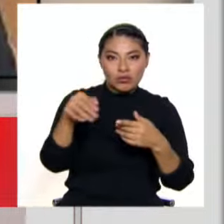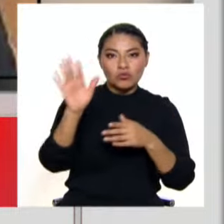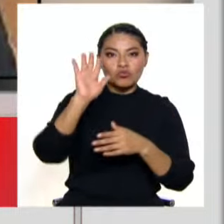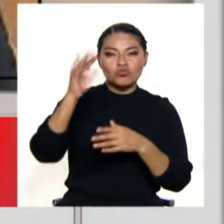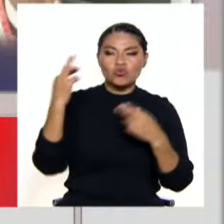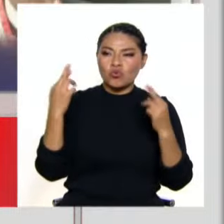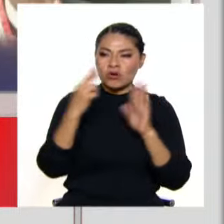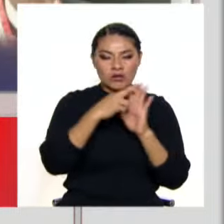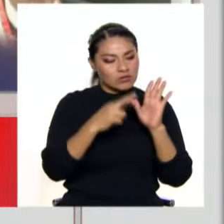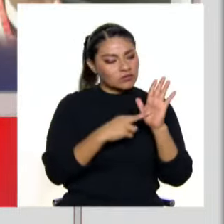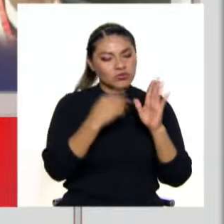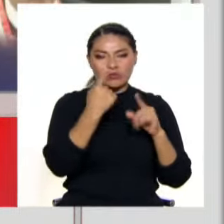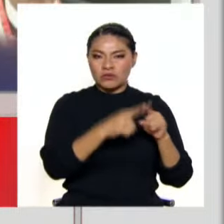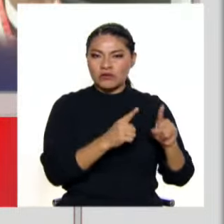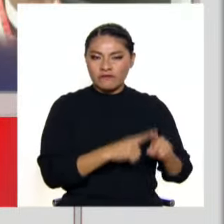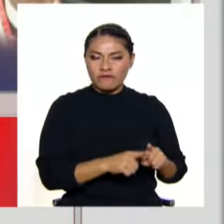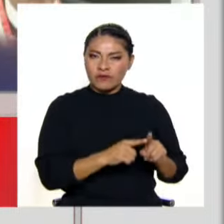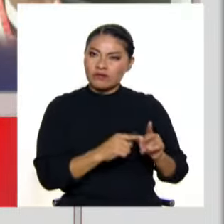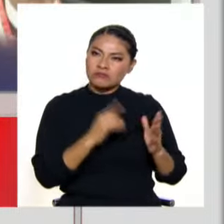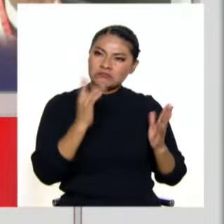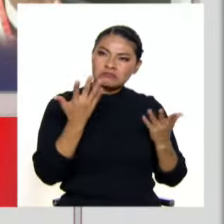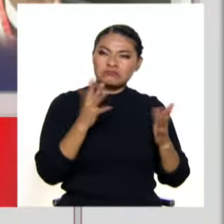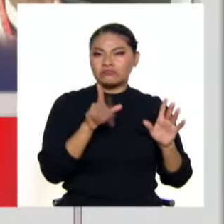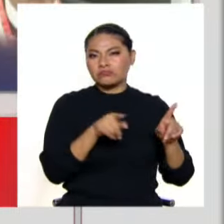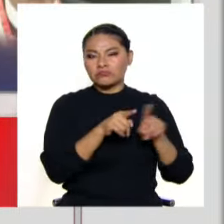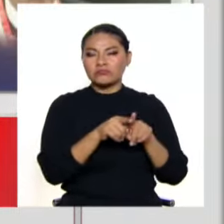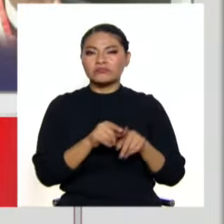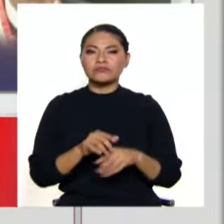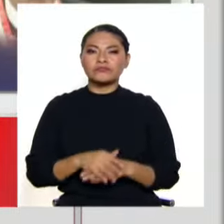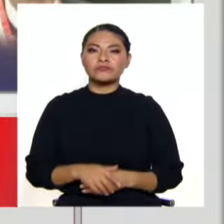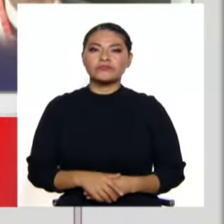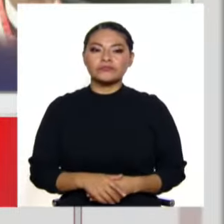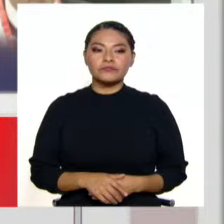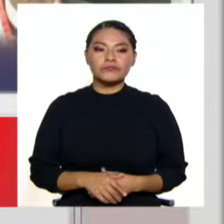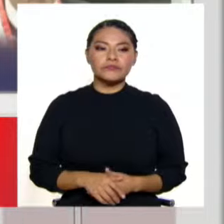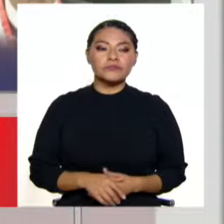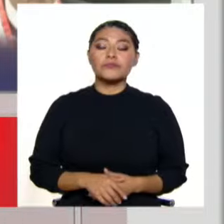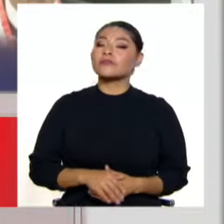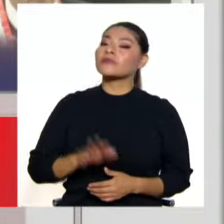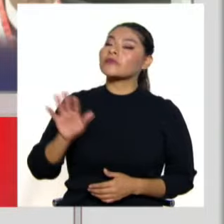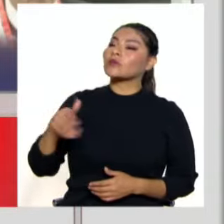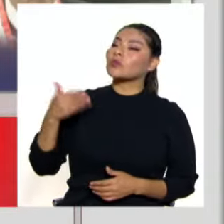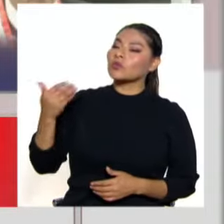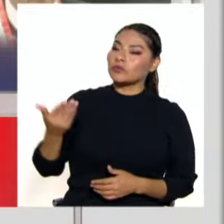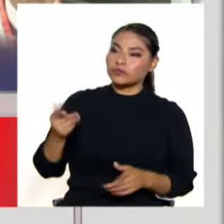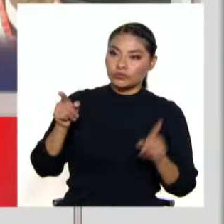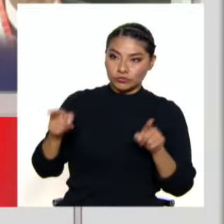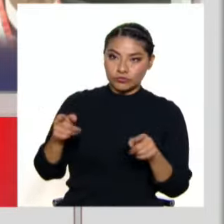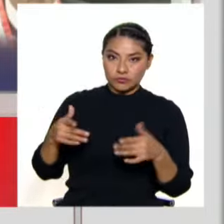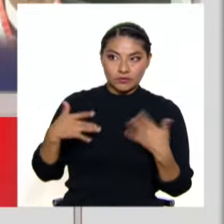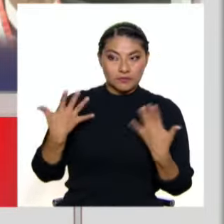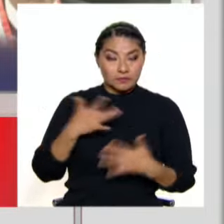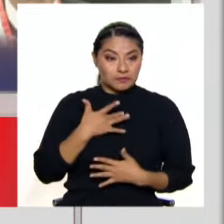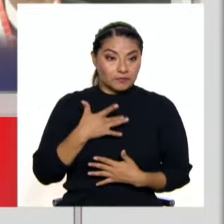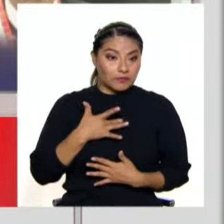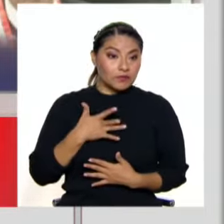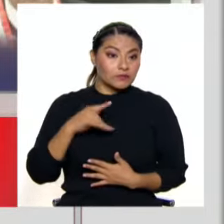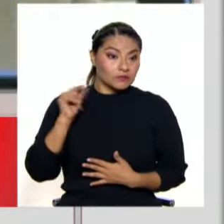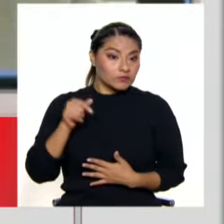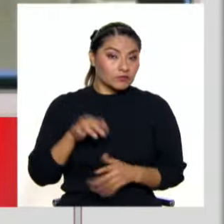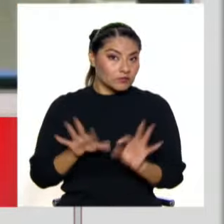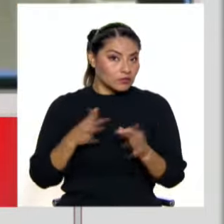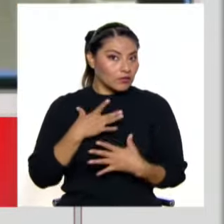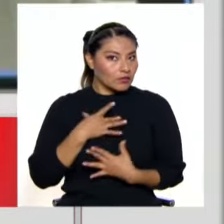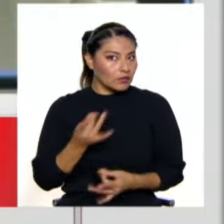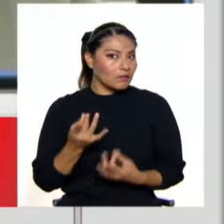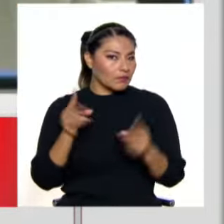resoluciones de la Junta, no creo que tengamos mucha esperanza tampoco ahí. Y aquí, doctor Peña, ¿usted considera que es un tema